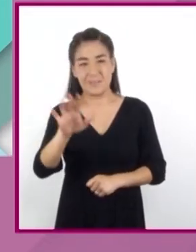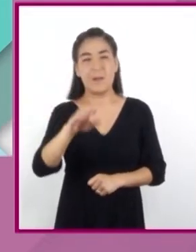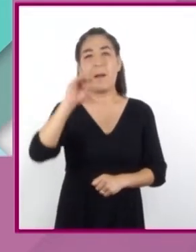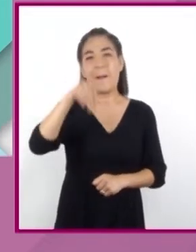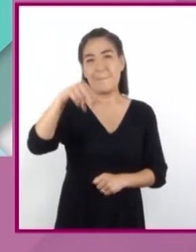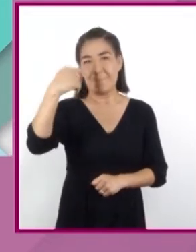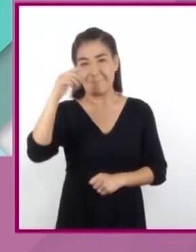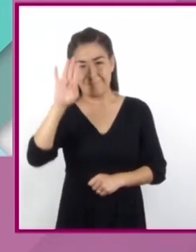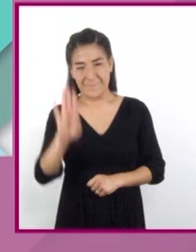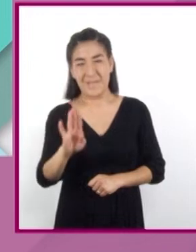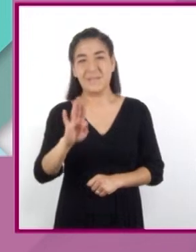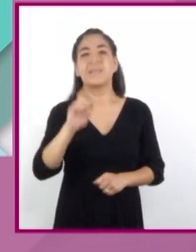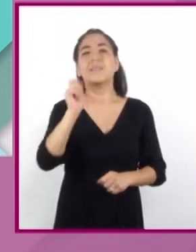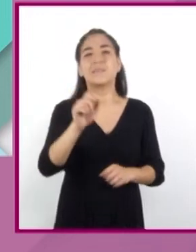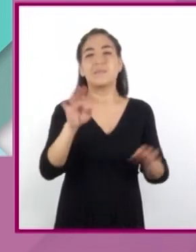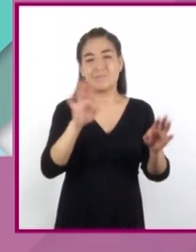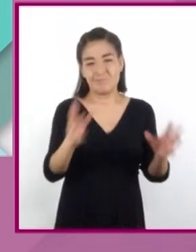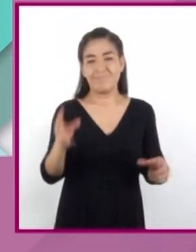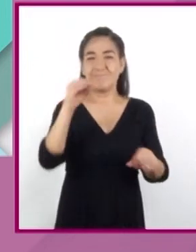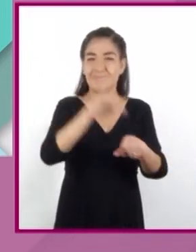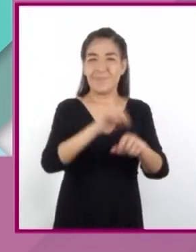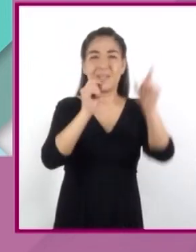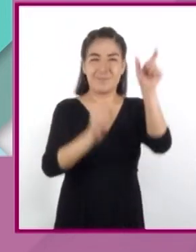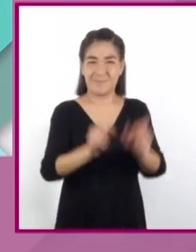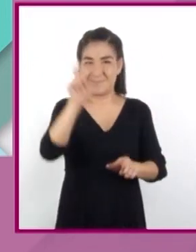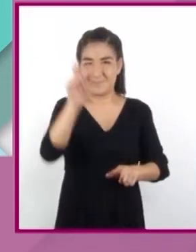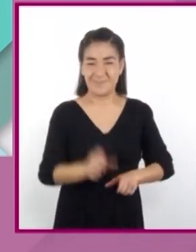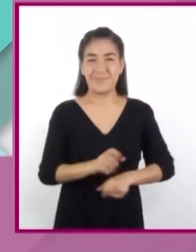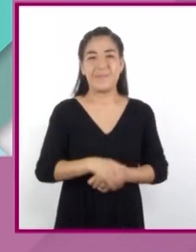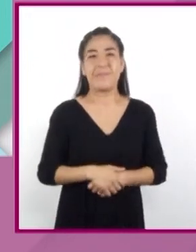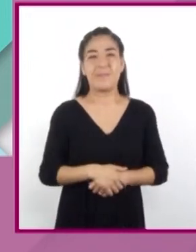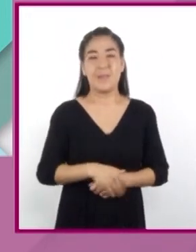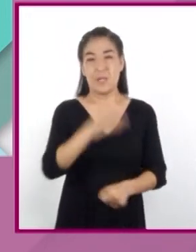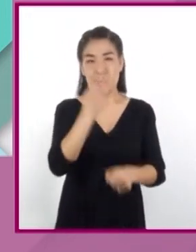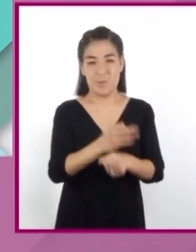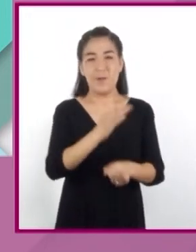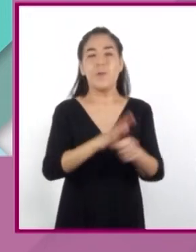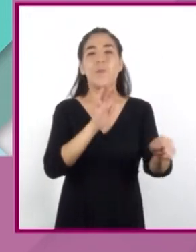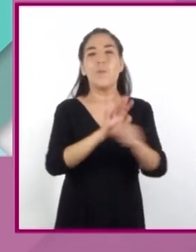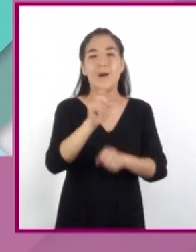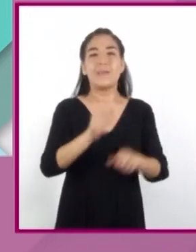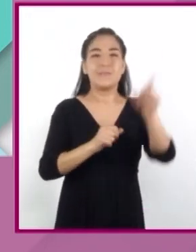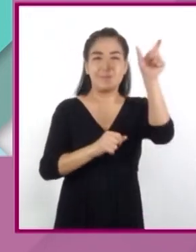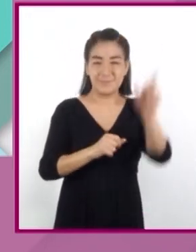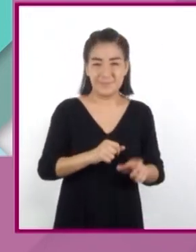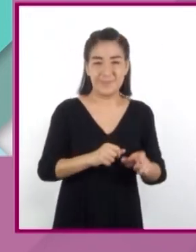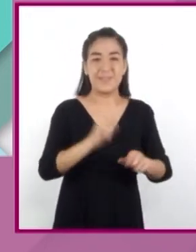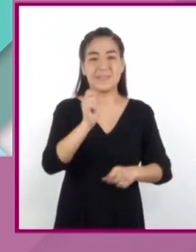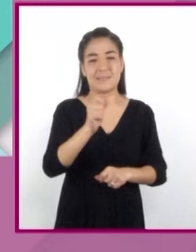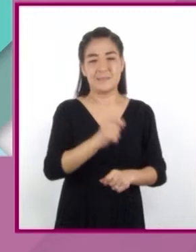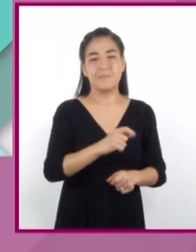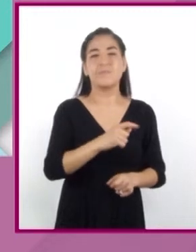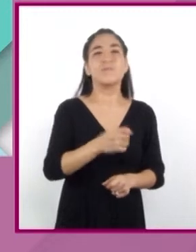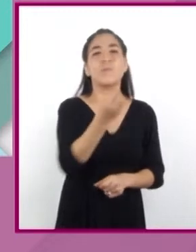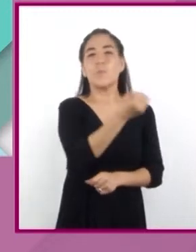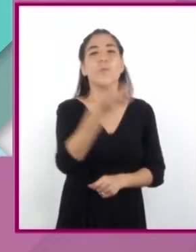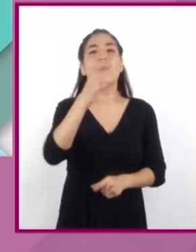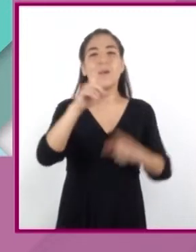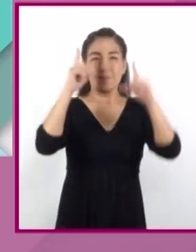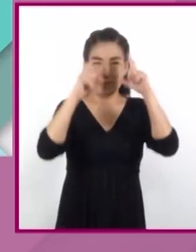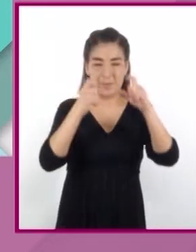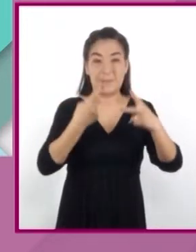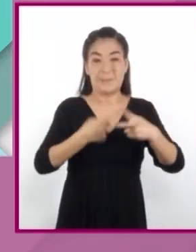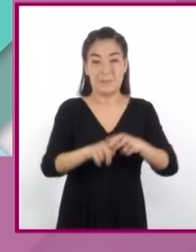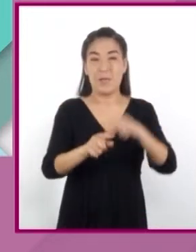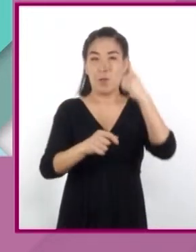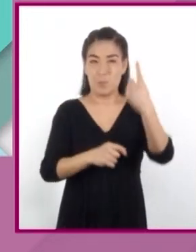memoria, completa la tabla. Esta contiene en la primera columna la cantidad de fotografías. Comienza con 1,